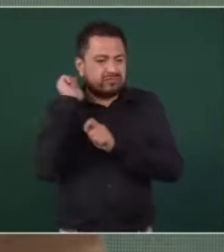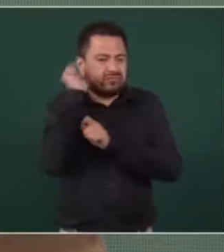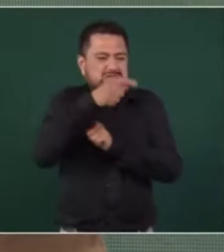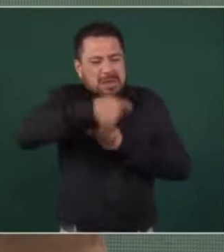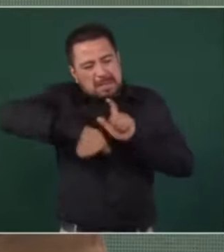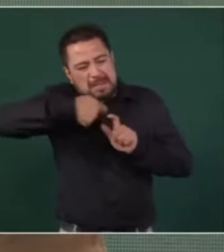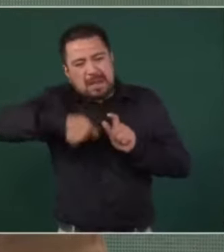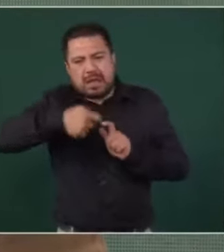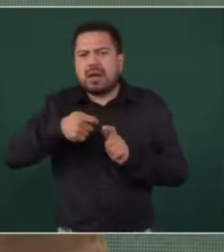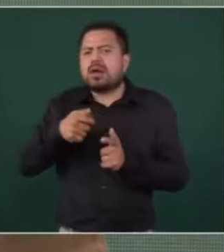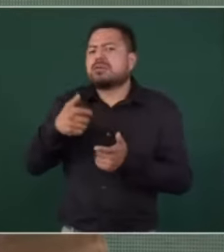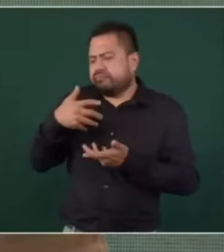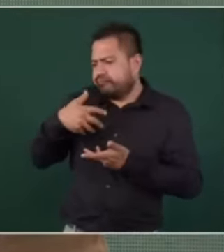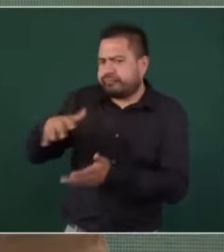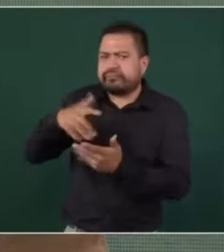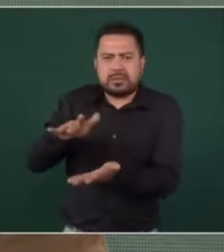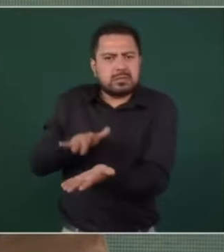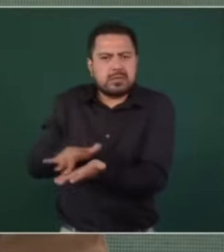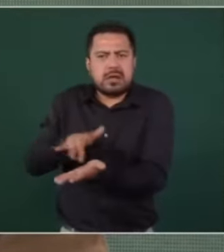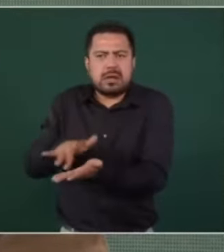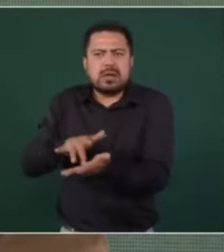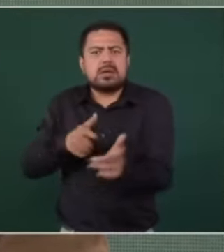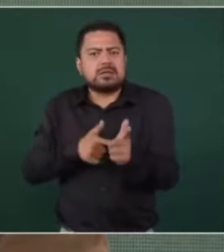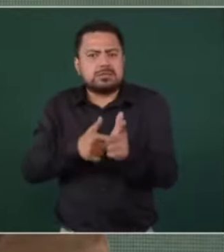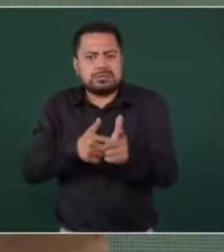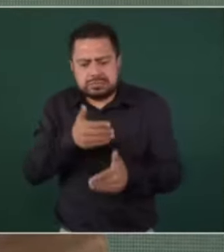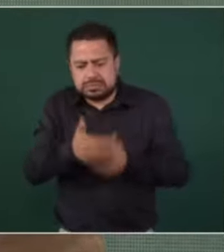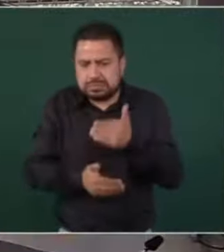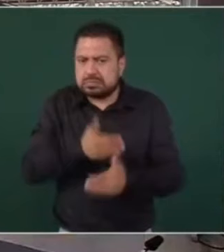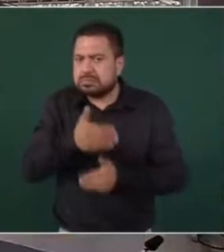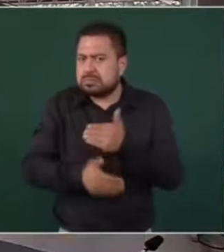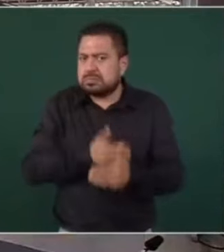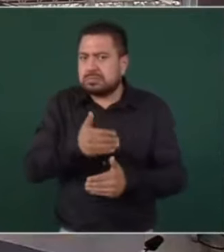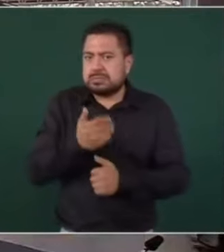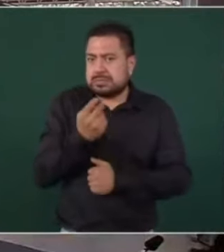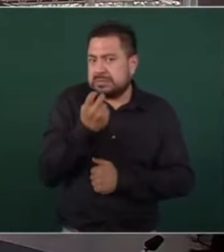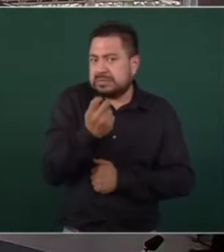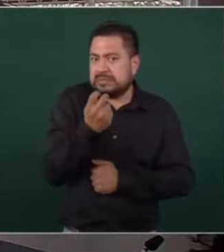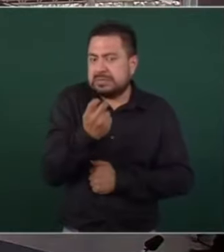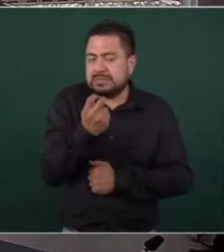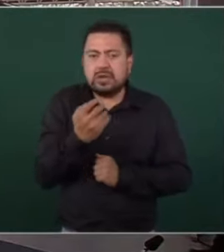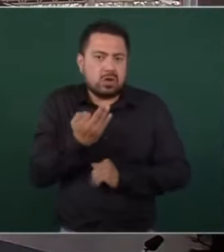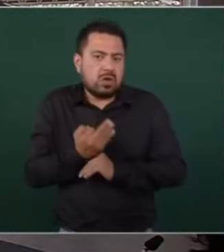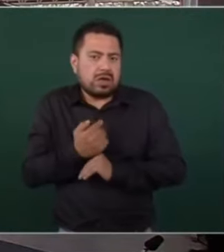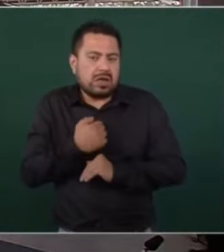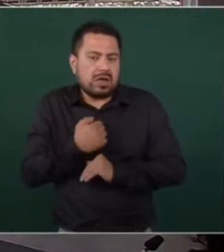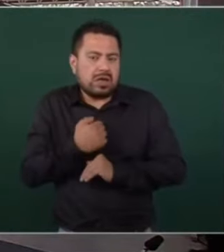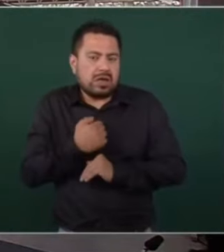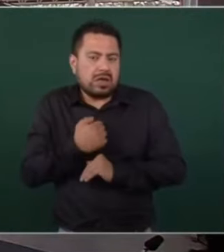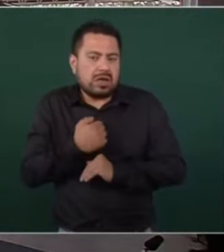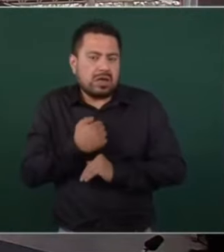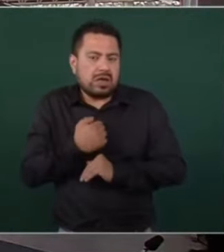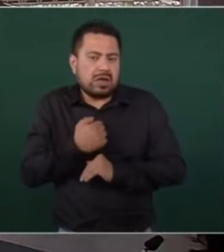apoyos. Y vamos a seguir adelante. Pues eso es lo que queríamos informarles.